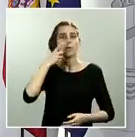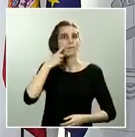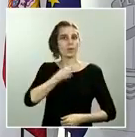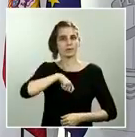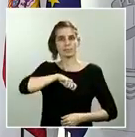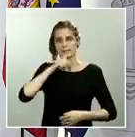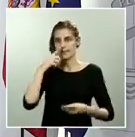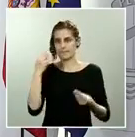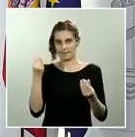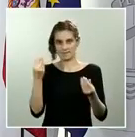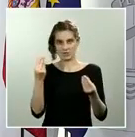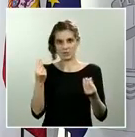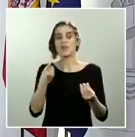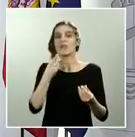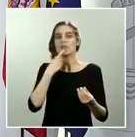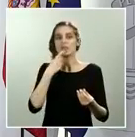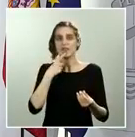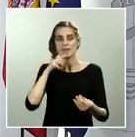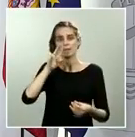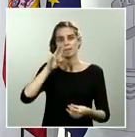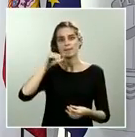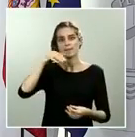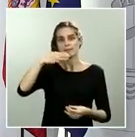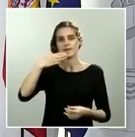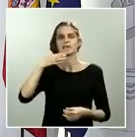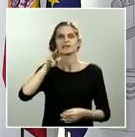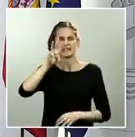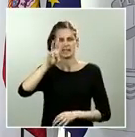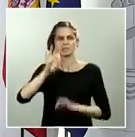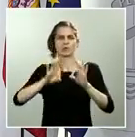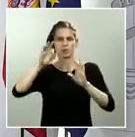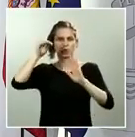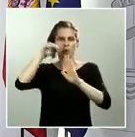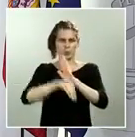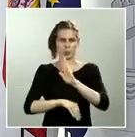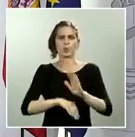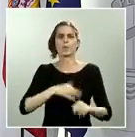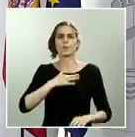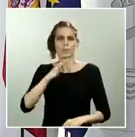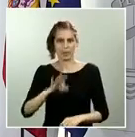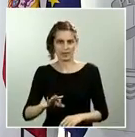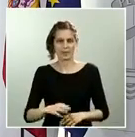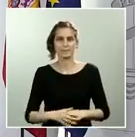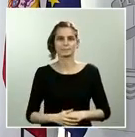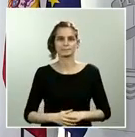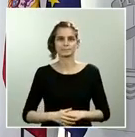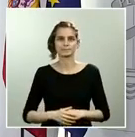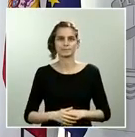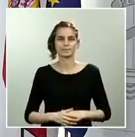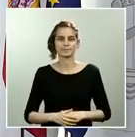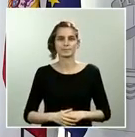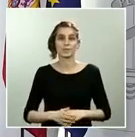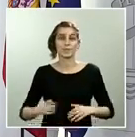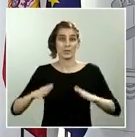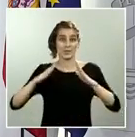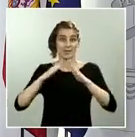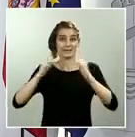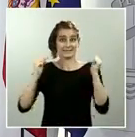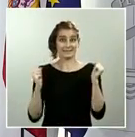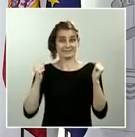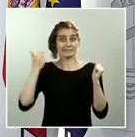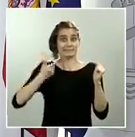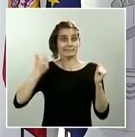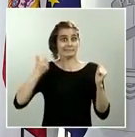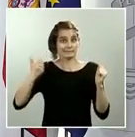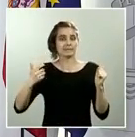de hasta el 3% en función de hasta cuándo se prolongue el confinamiento y cuándo se recupere la actividad. Descarta que vaya a haber una recuperación en V, como sí que